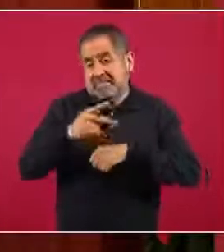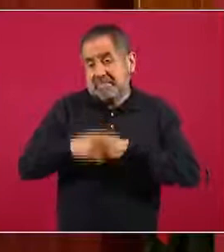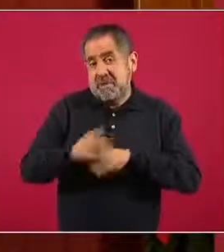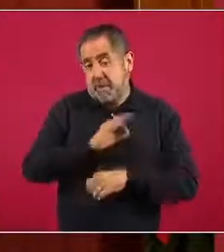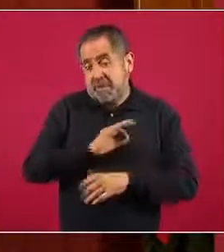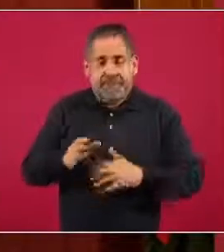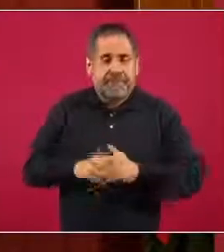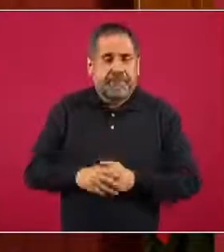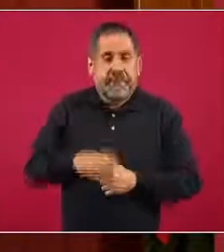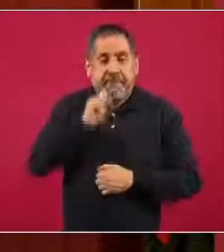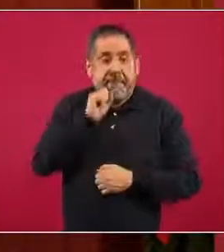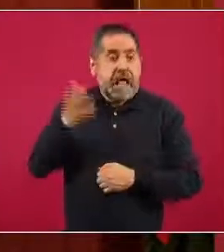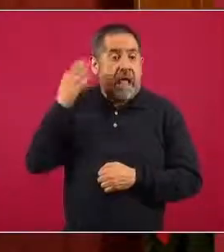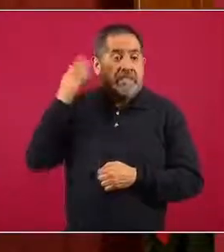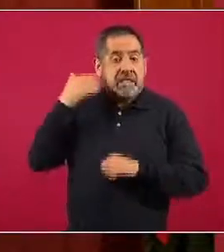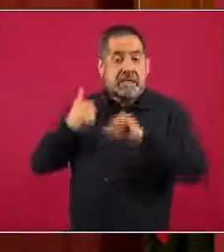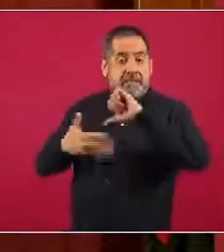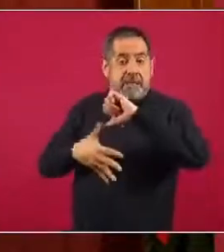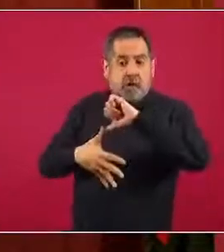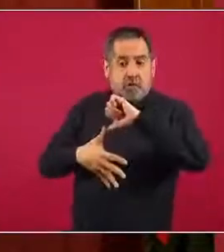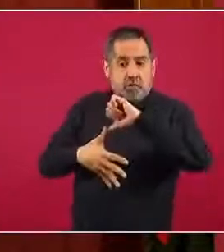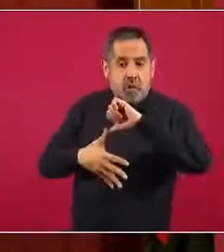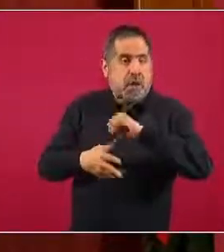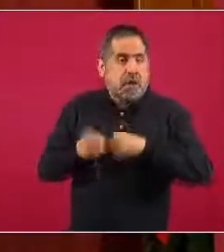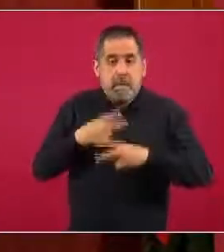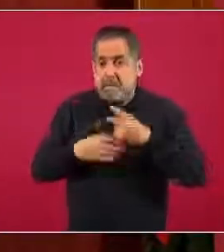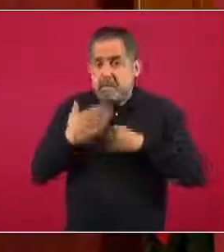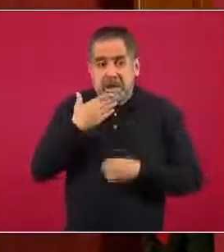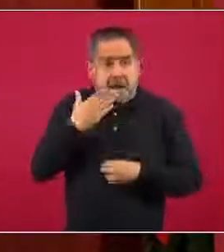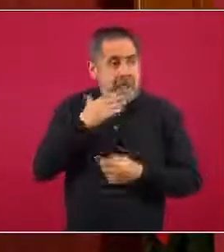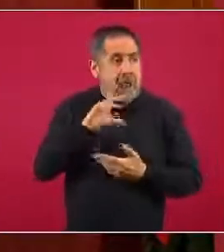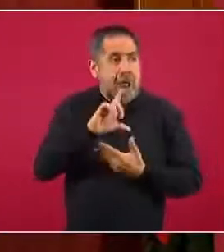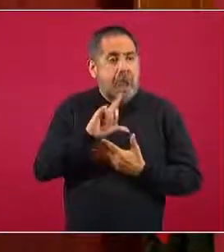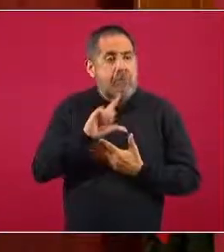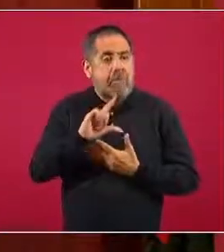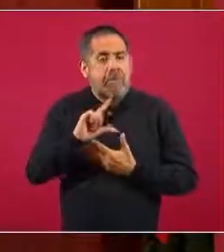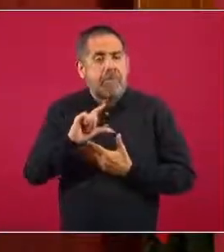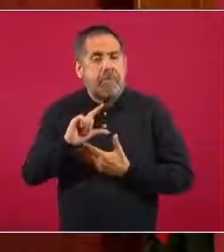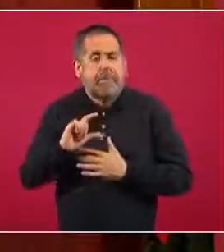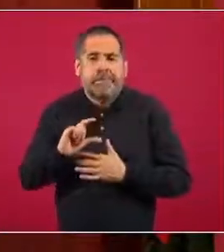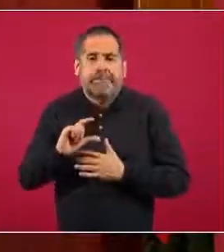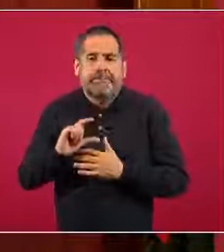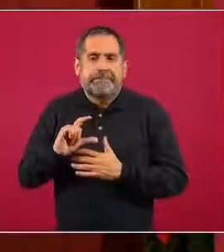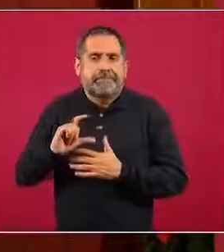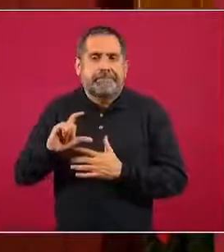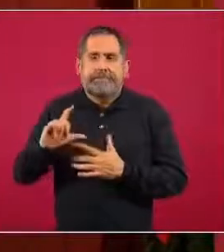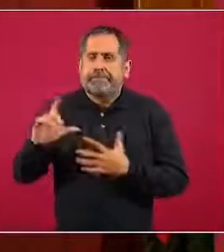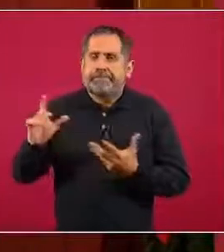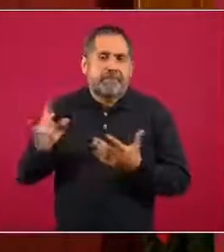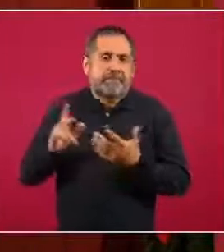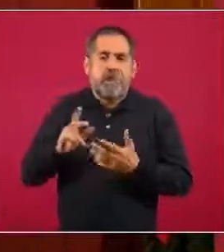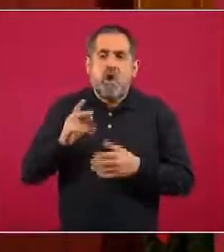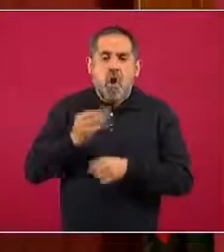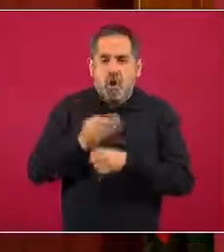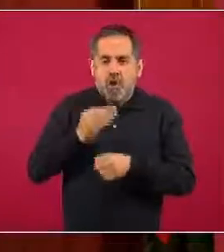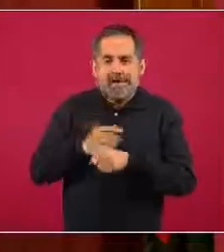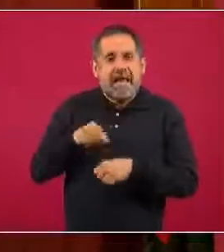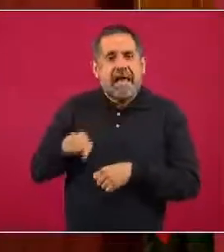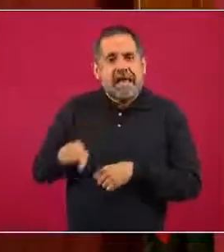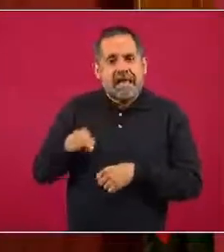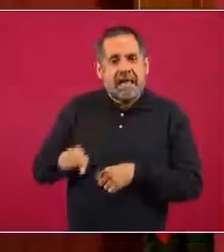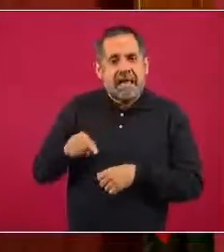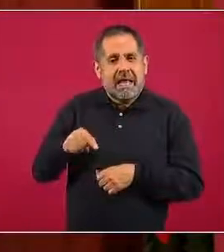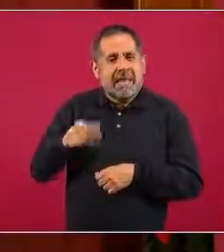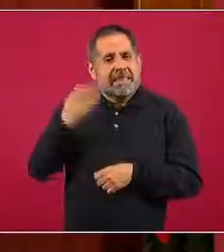del Sur, que venía disminuyendo su actividad, y recordemos que América del Sur están ellos entrando ya a su época, digamos,